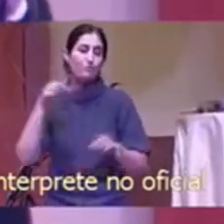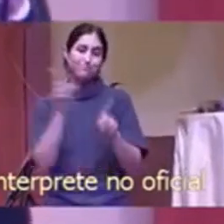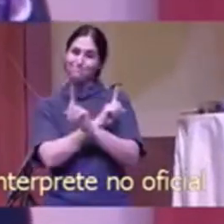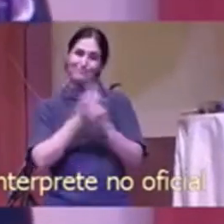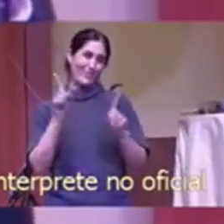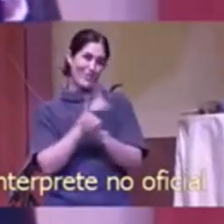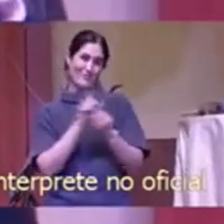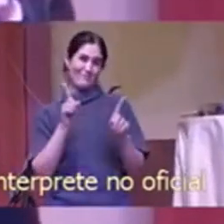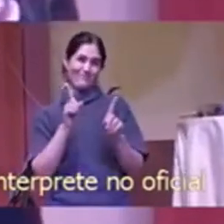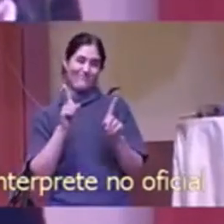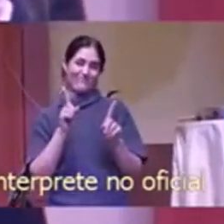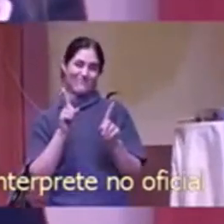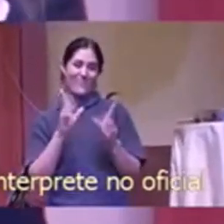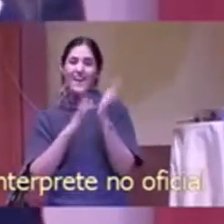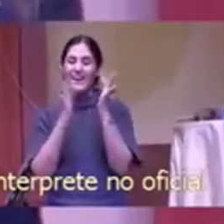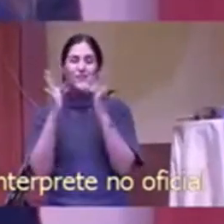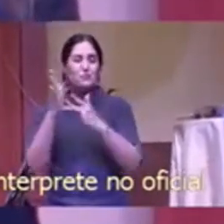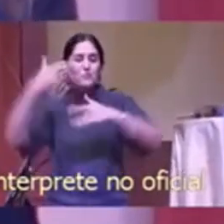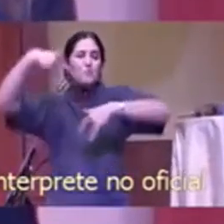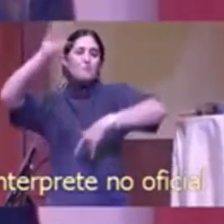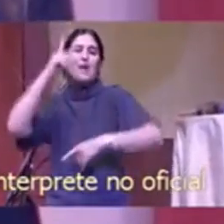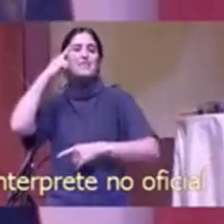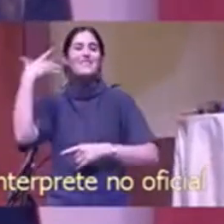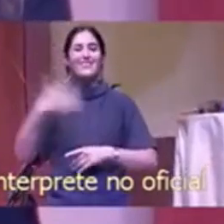algunos dirán no cuestionen